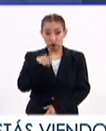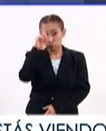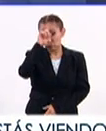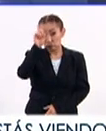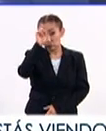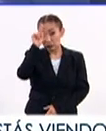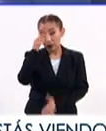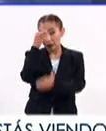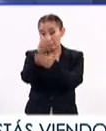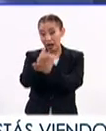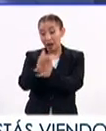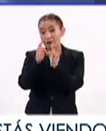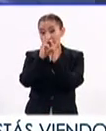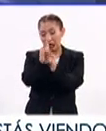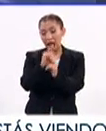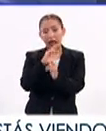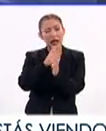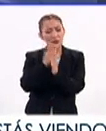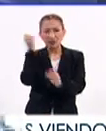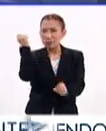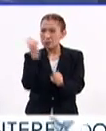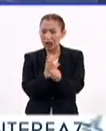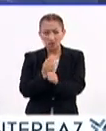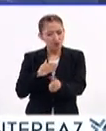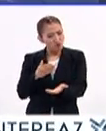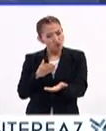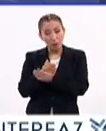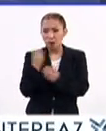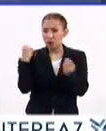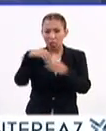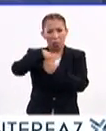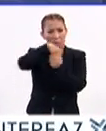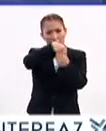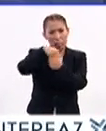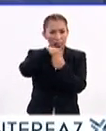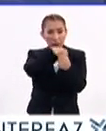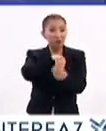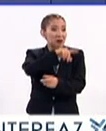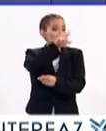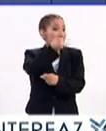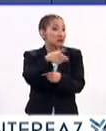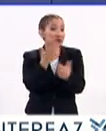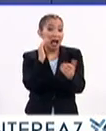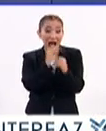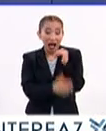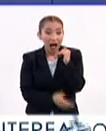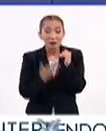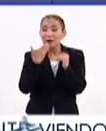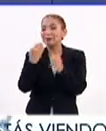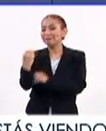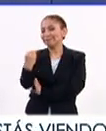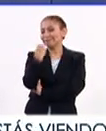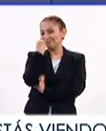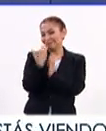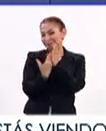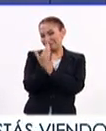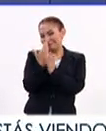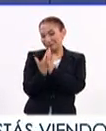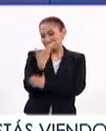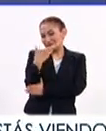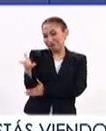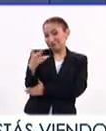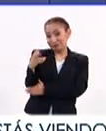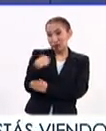recomendaría ir a la Feria del Libro muy temprano, ser de los primeros porque luego hay mucha gente. Después irse a un muy buen almuerzo, por ahí algún